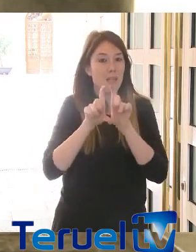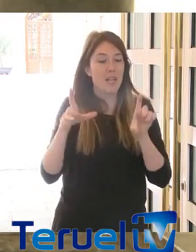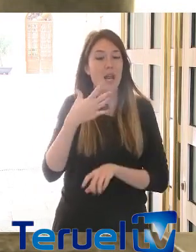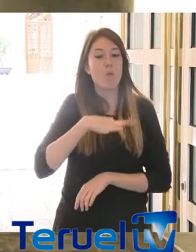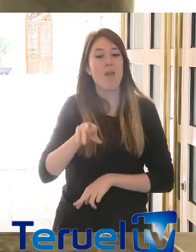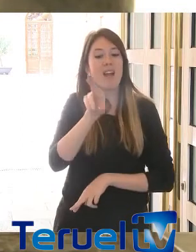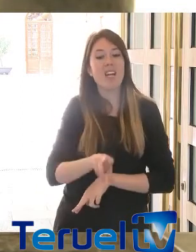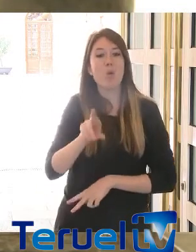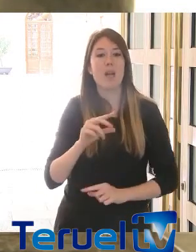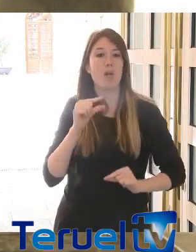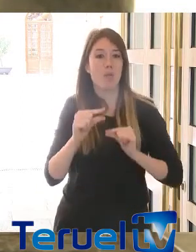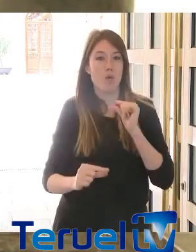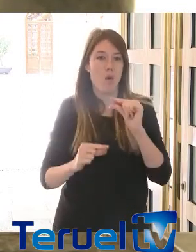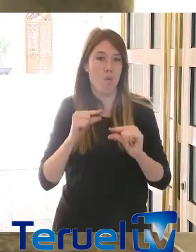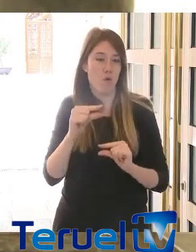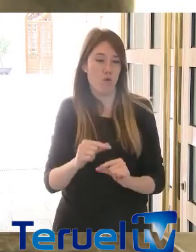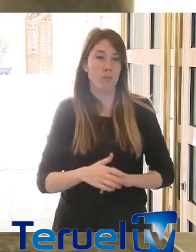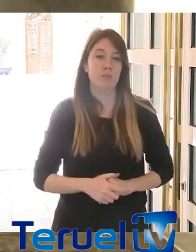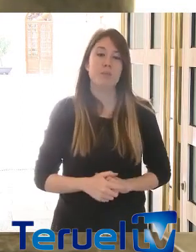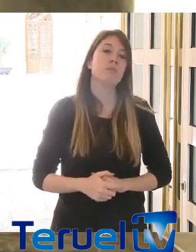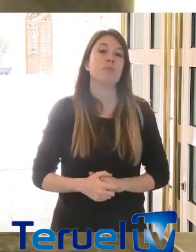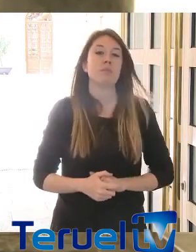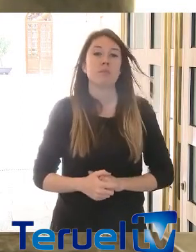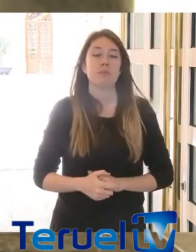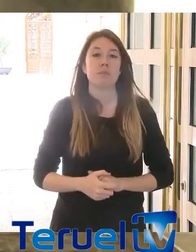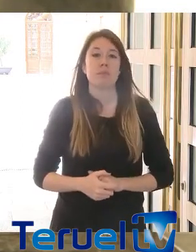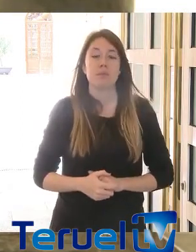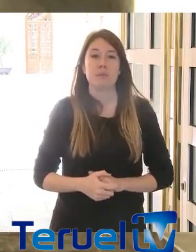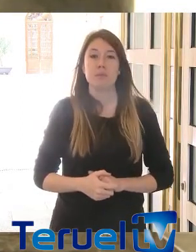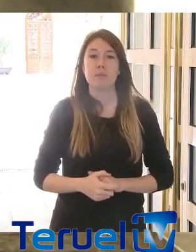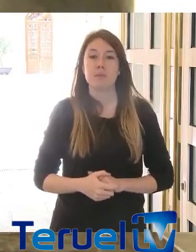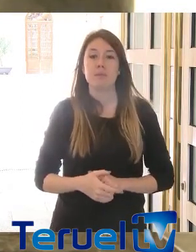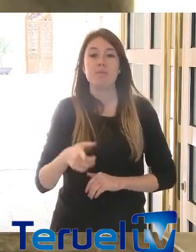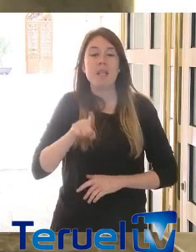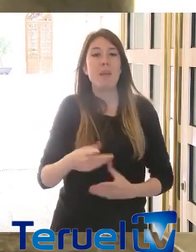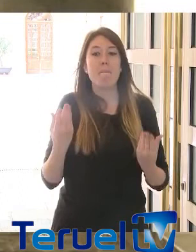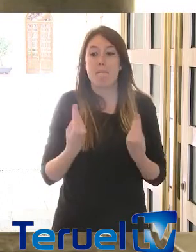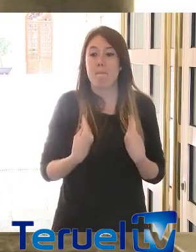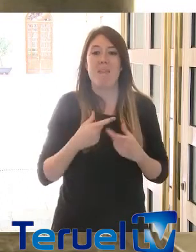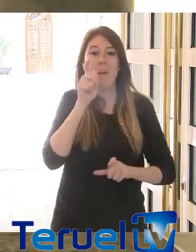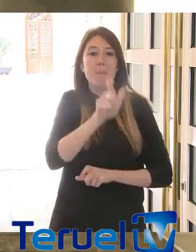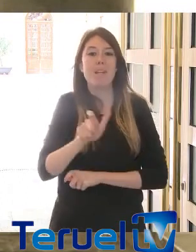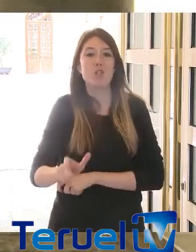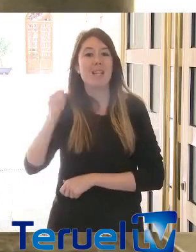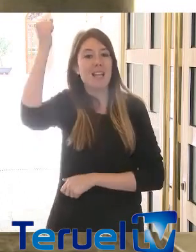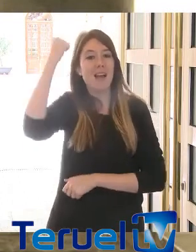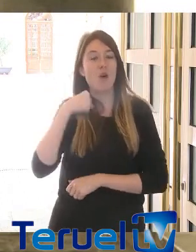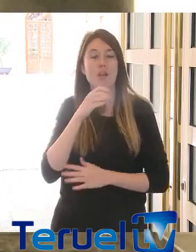recuperando poco a poco, a que las vidas de muchos aragoneses que en estos momentos